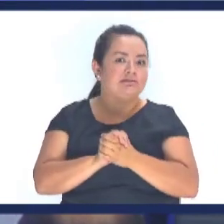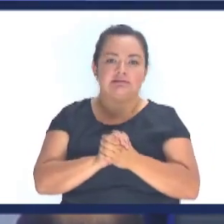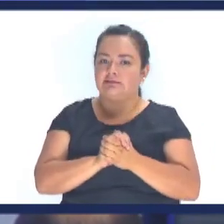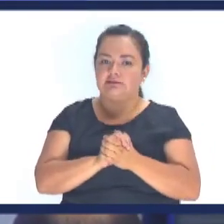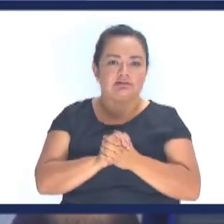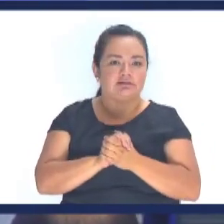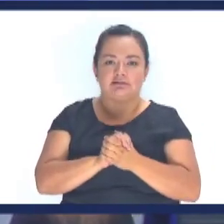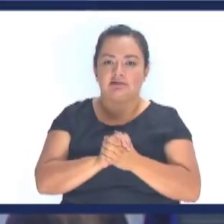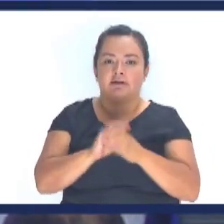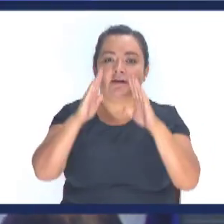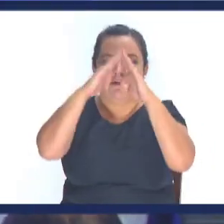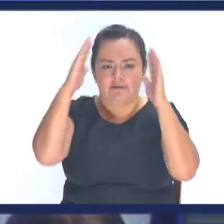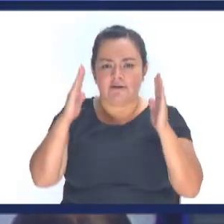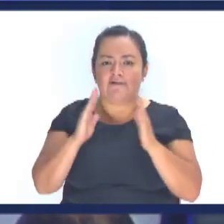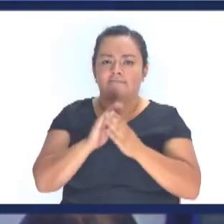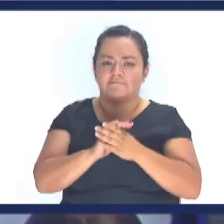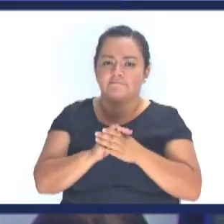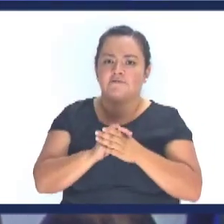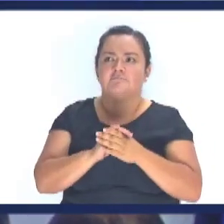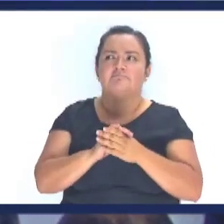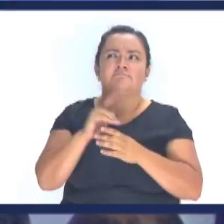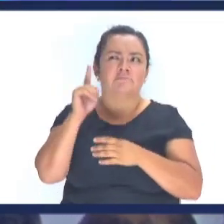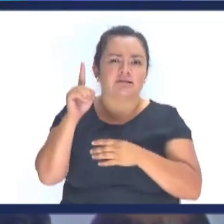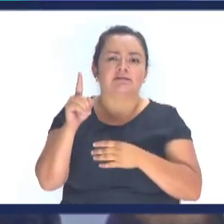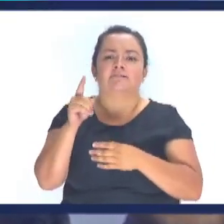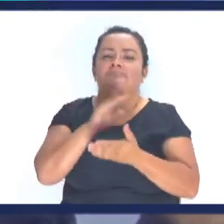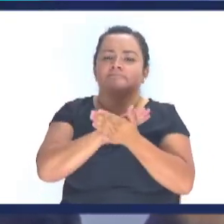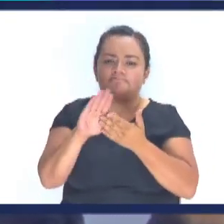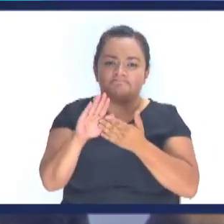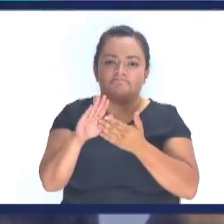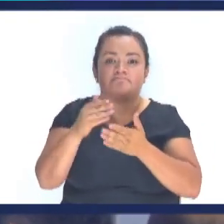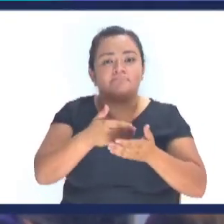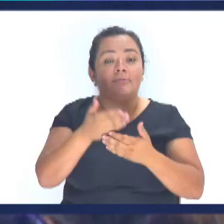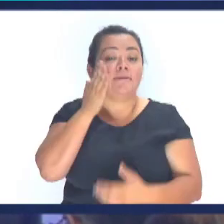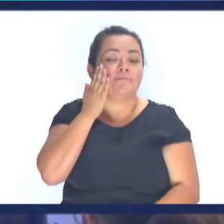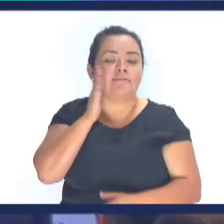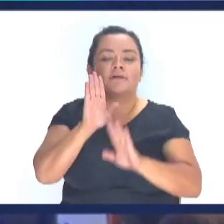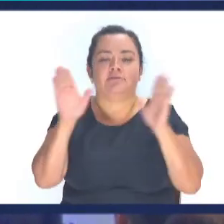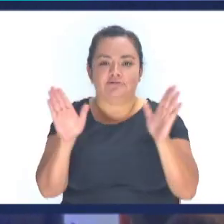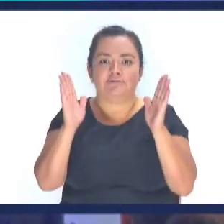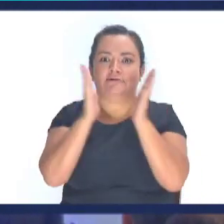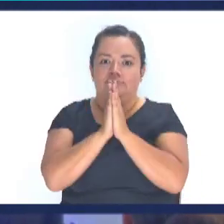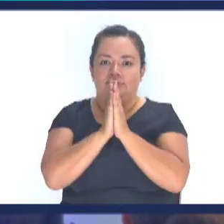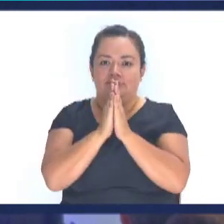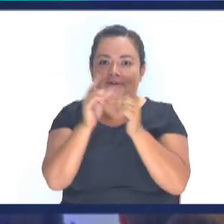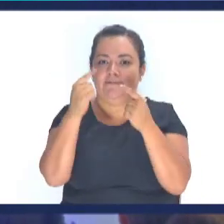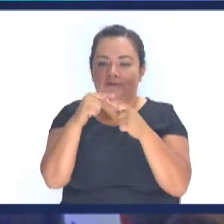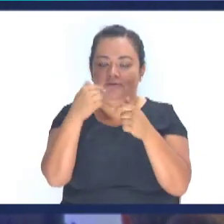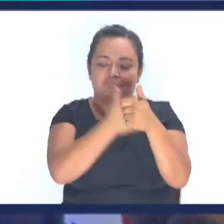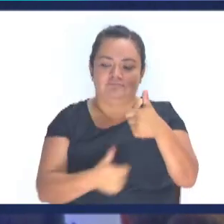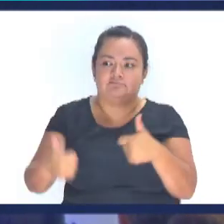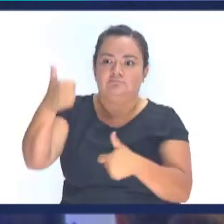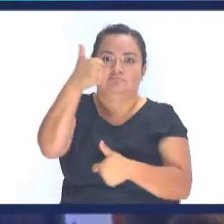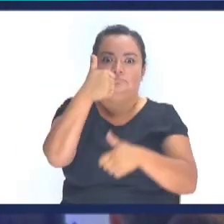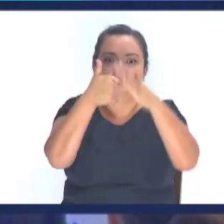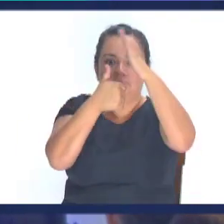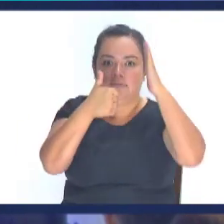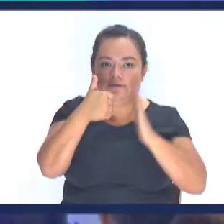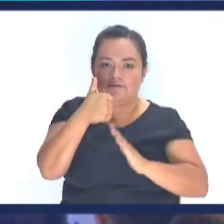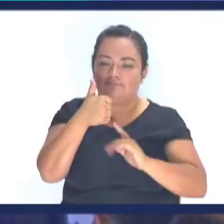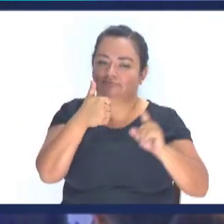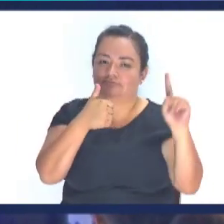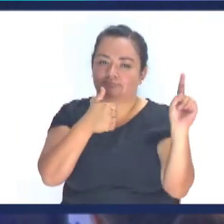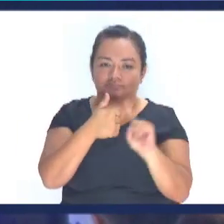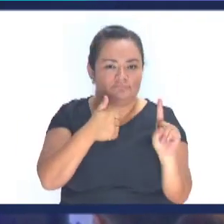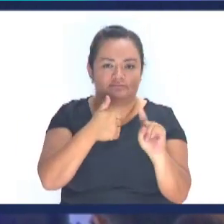Porque la Virgen María es la Inmaculada Virgen María La Mar de Jesús amén Pero nunca estará por encima